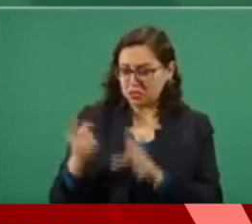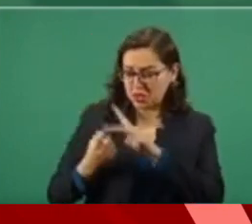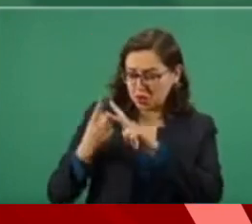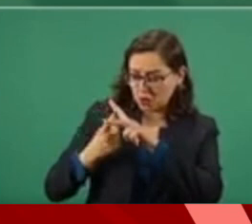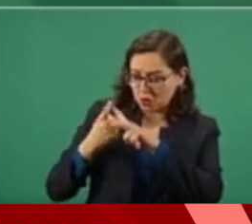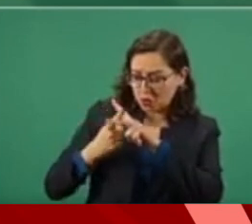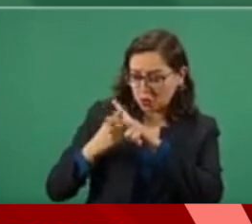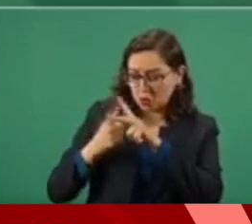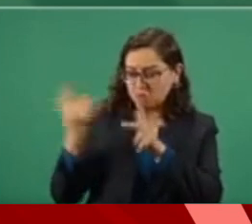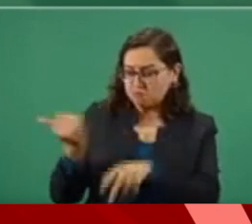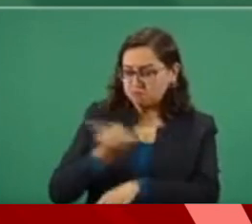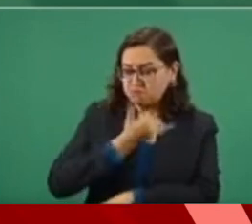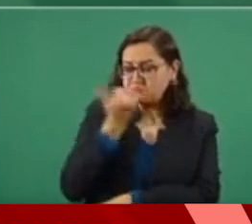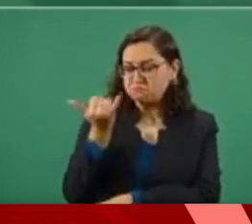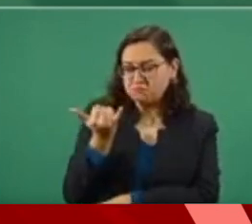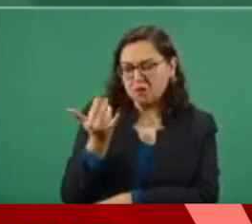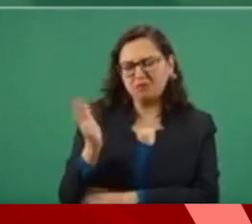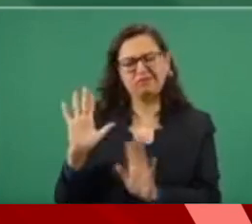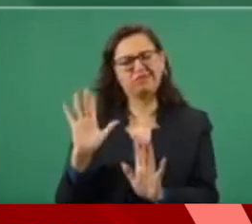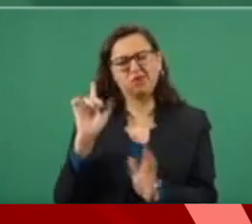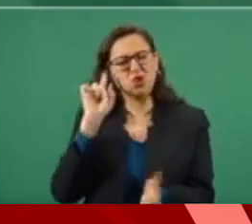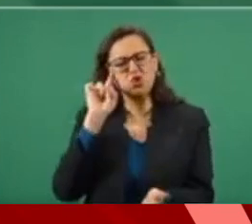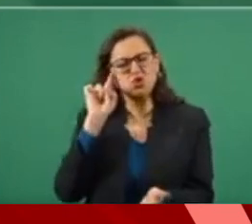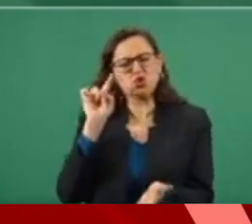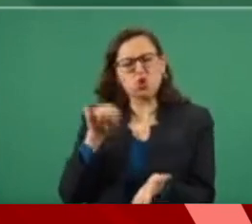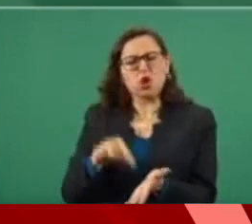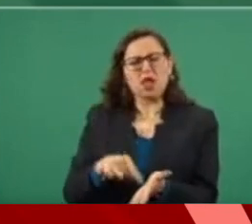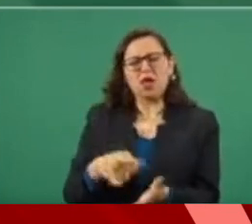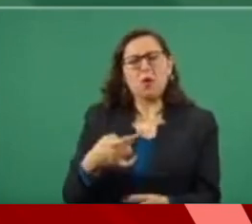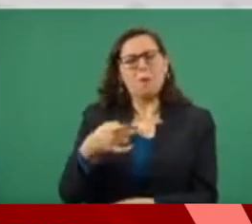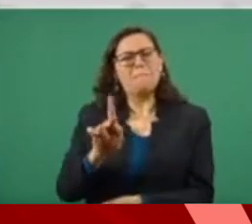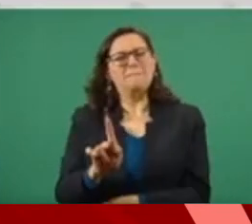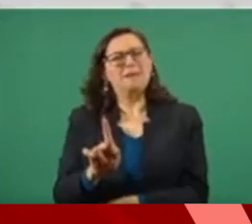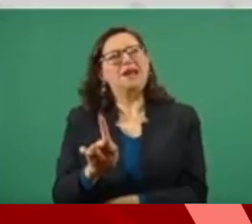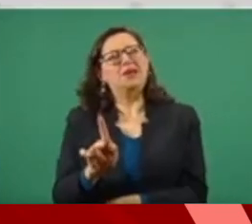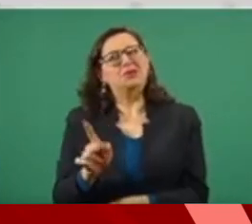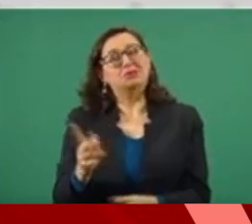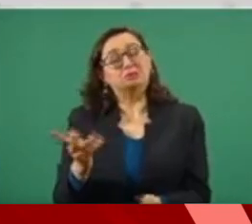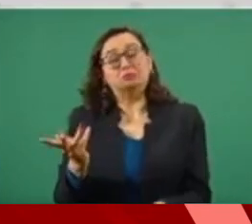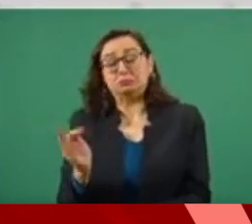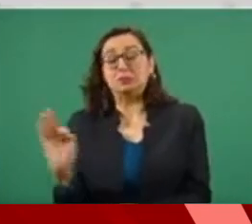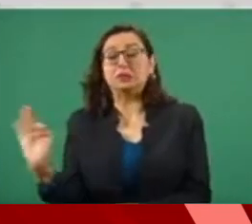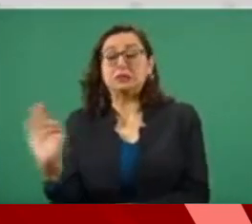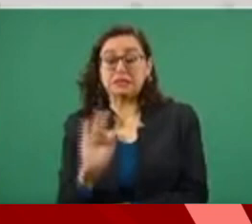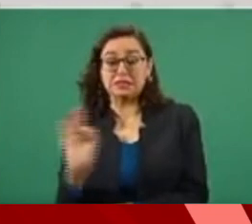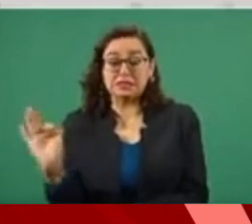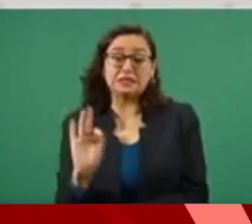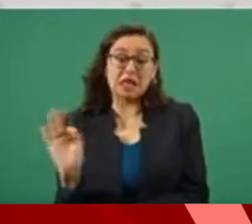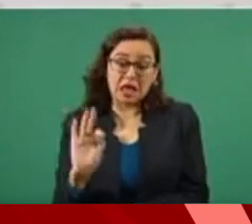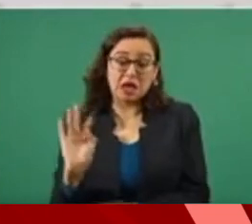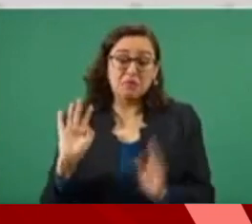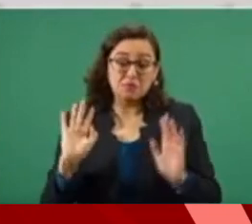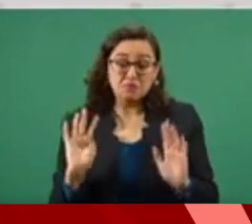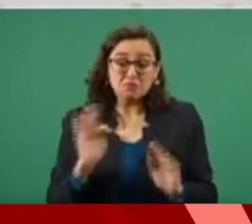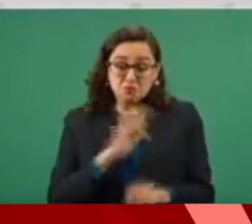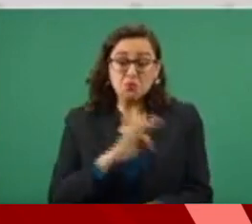aún así sería lamentable que la Auditoría